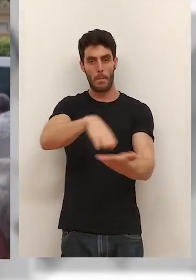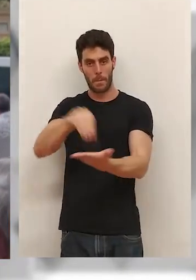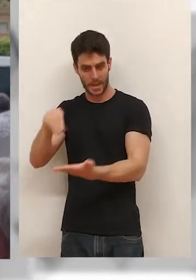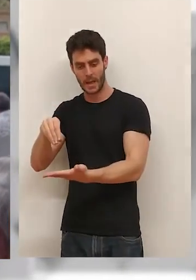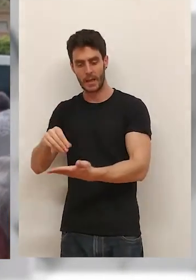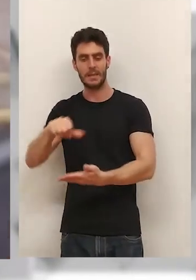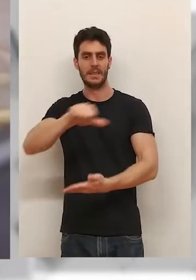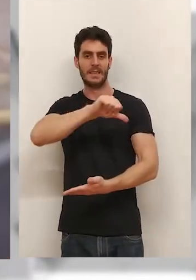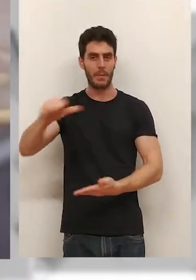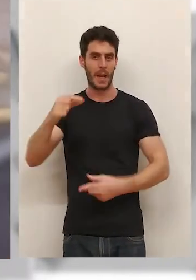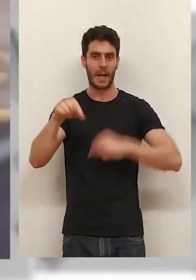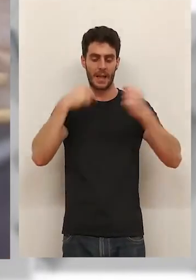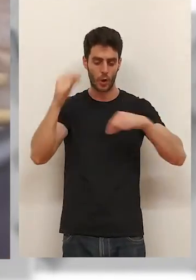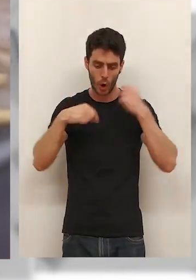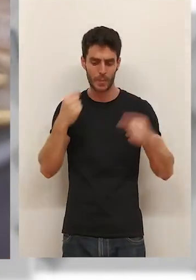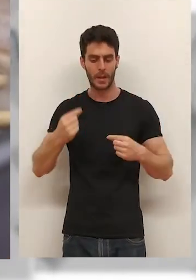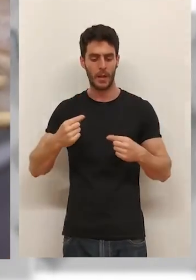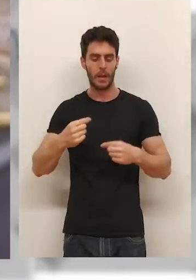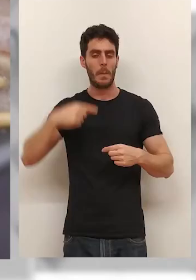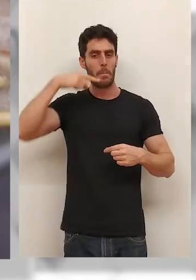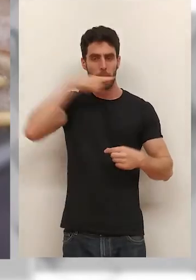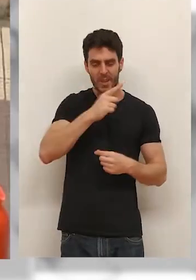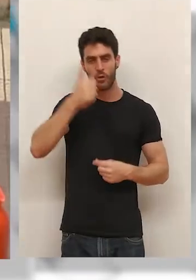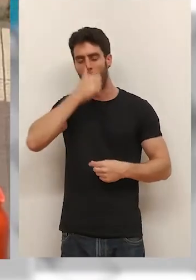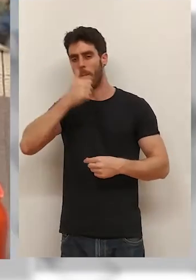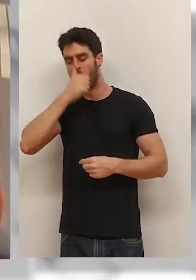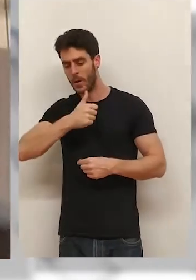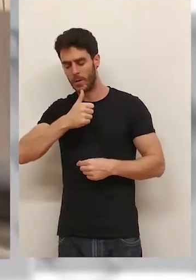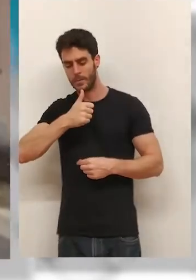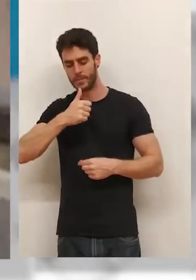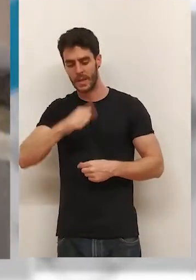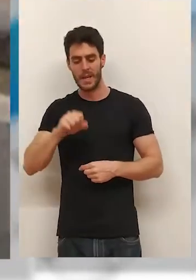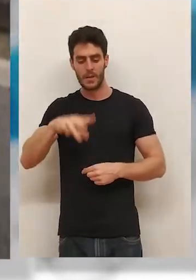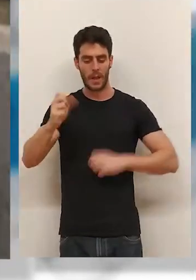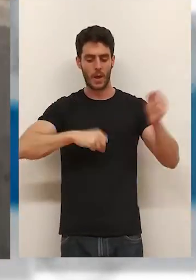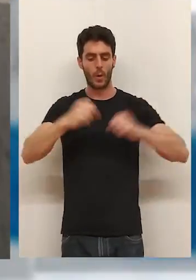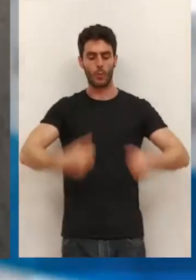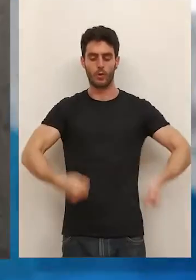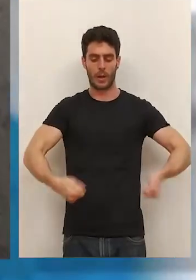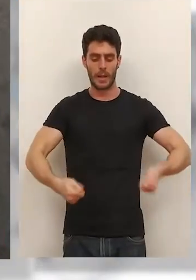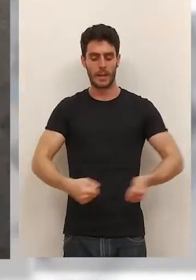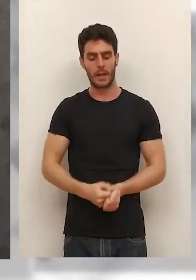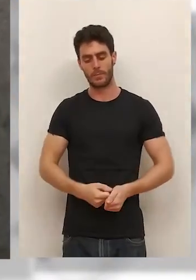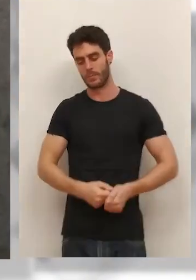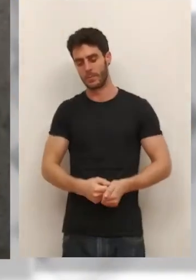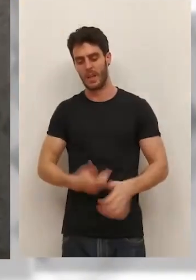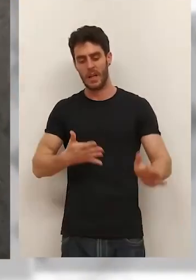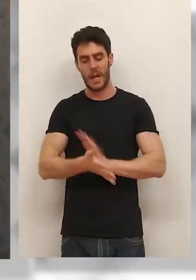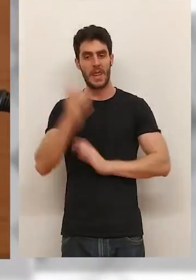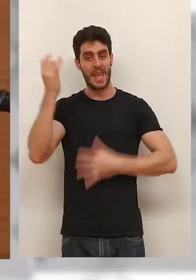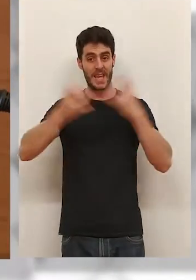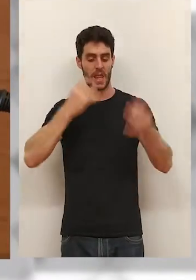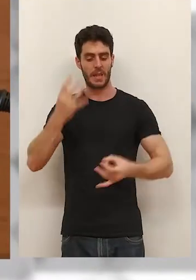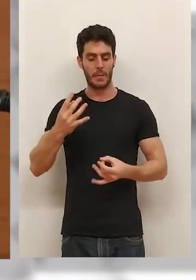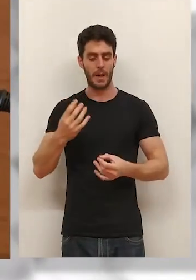Gastronómica, con el 12º Festival de Pinchos y Vinos, con el 13º Concurso de Calderetas, en fin, iniciativas desde